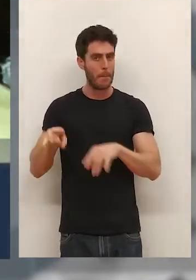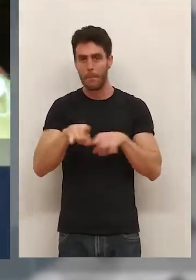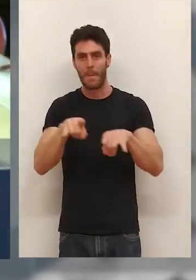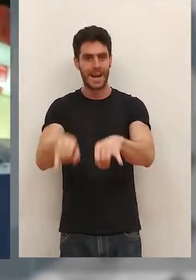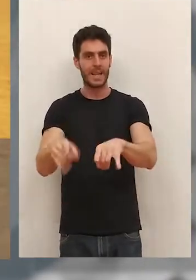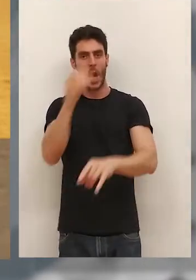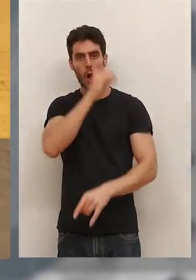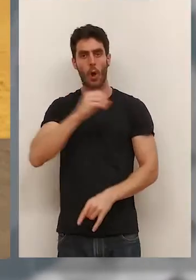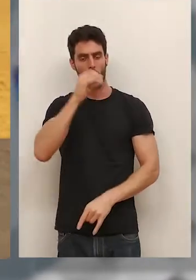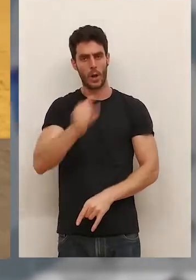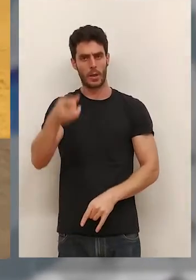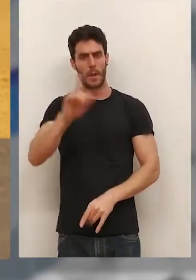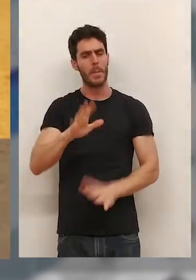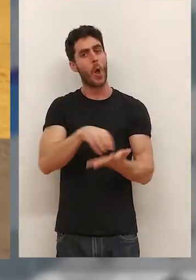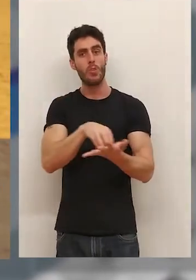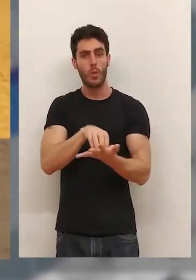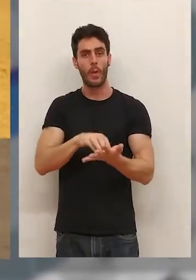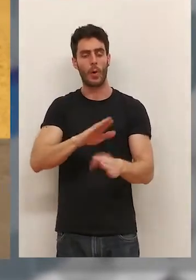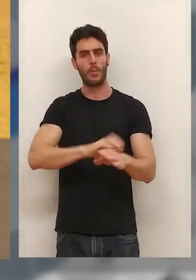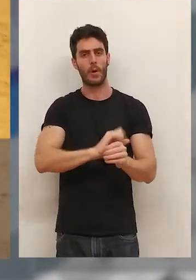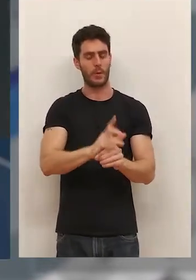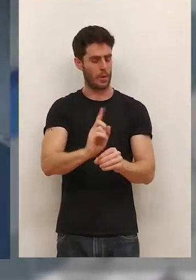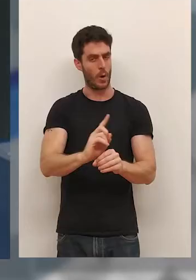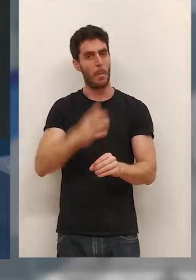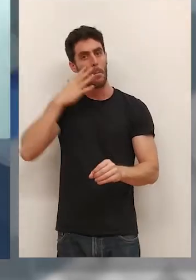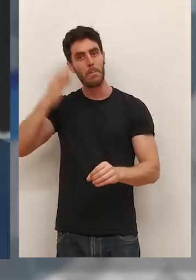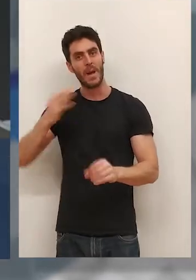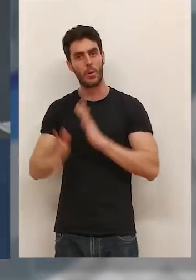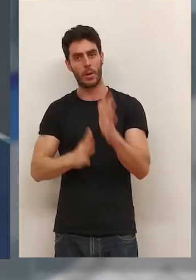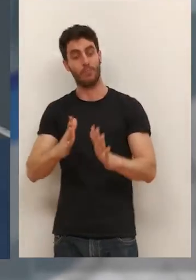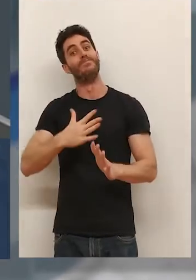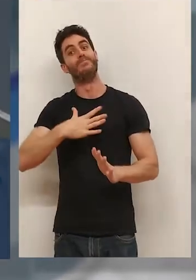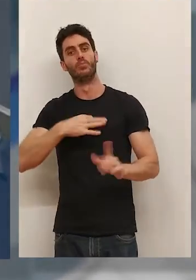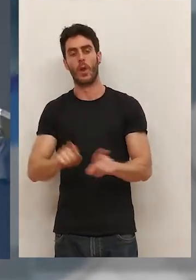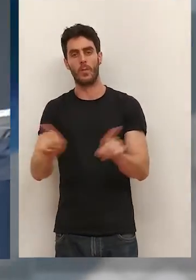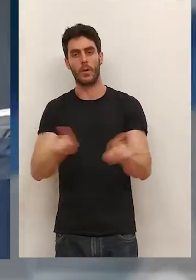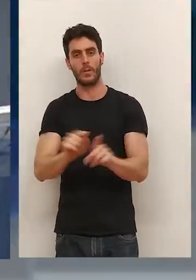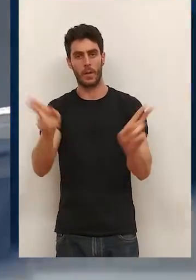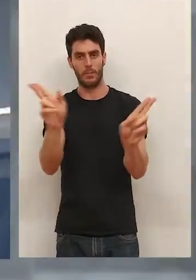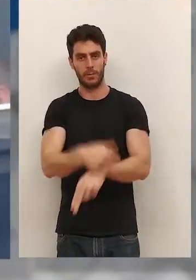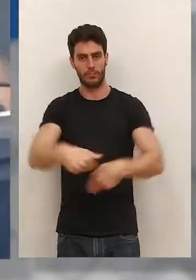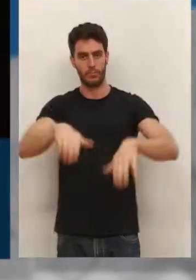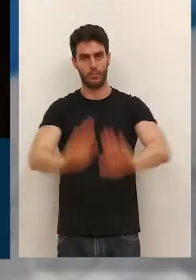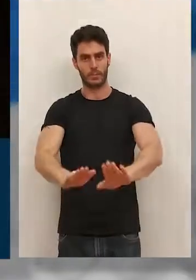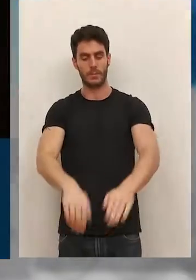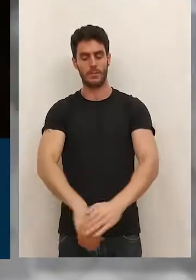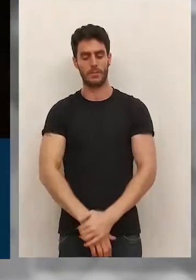los conciertos, lo que sin embargo está en duda y no por el COVID sino por el riesgo de incendios son los fuegos artificiales.